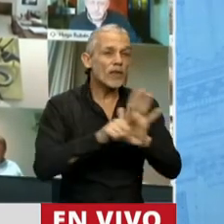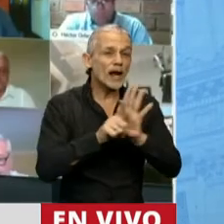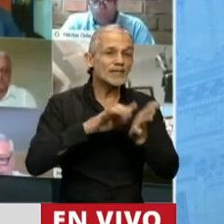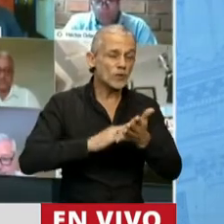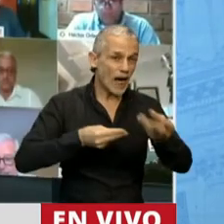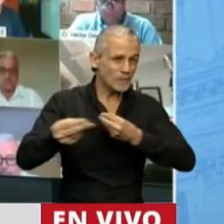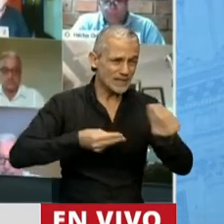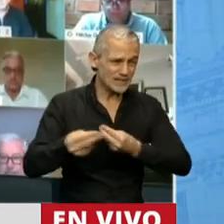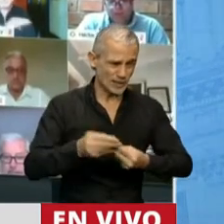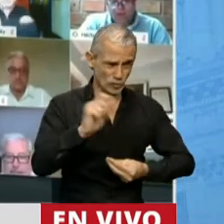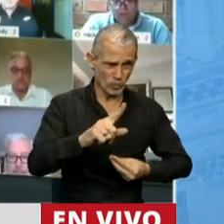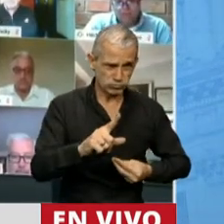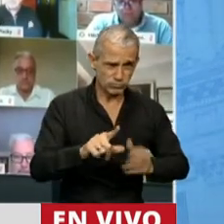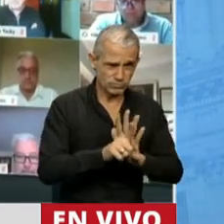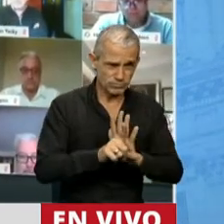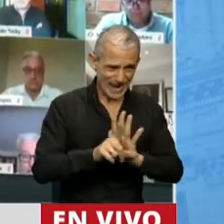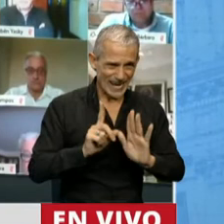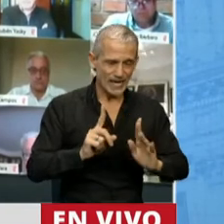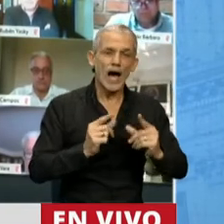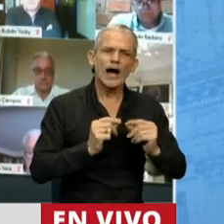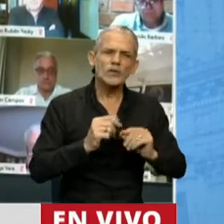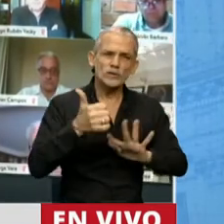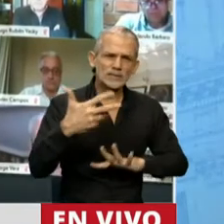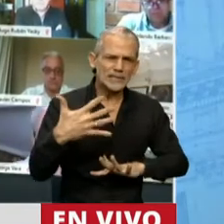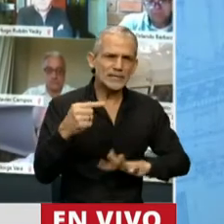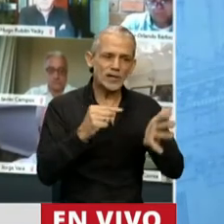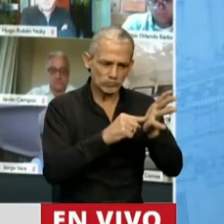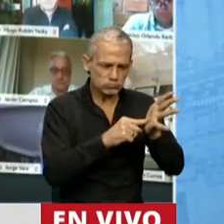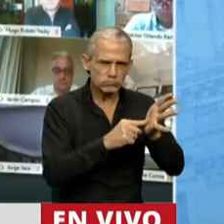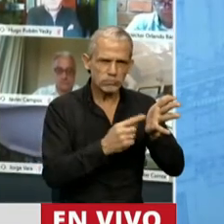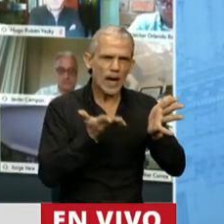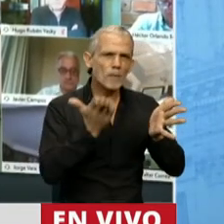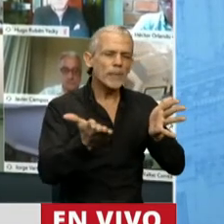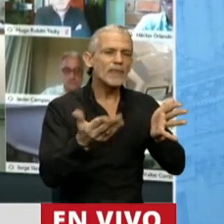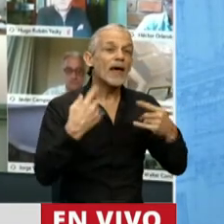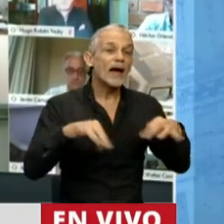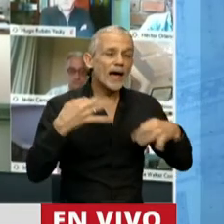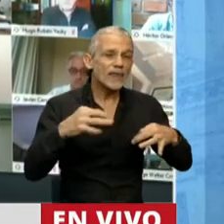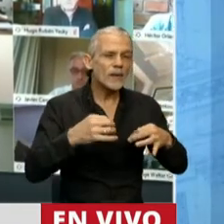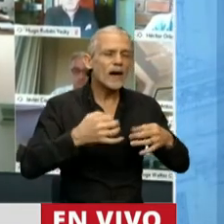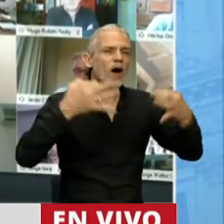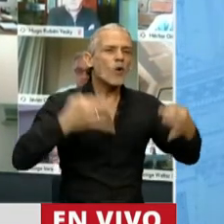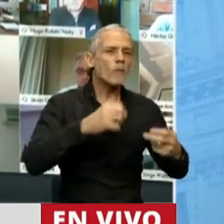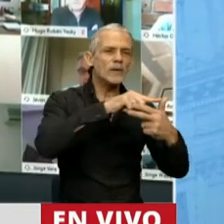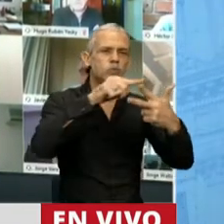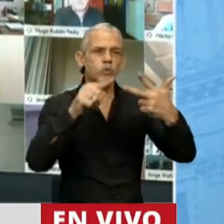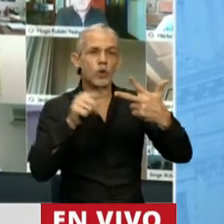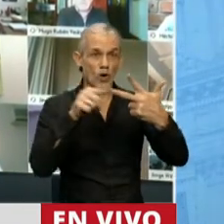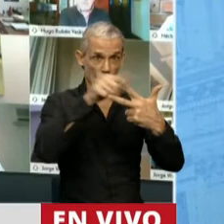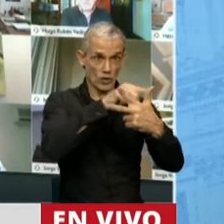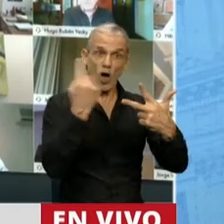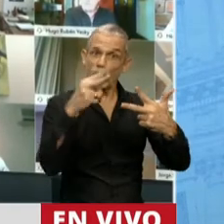Administración Financiera, artículo que exige que por lo menos se cumplan dos de tres condiciones.